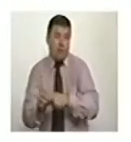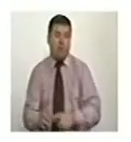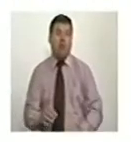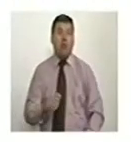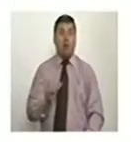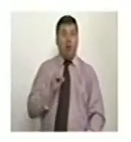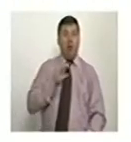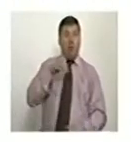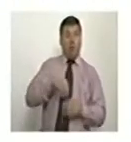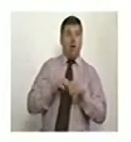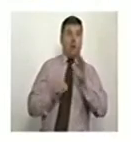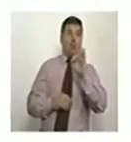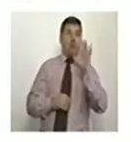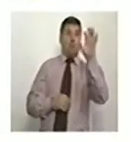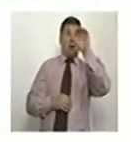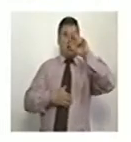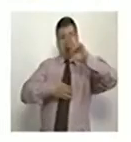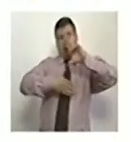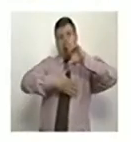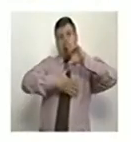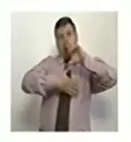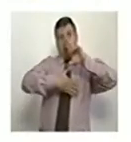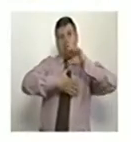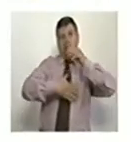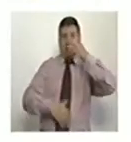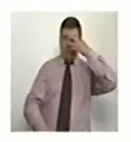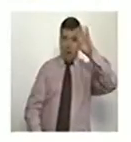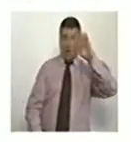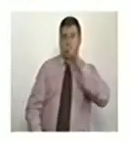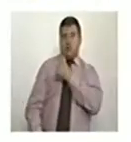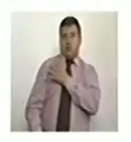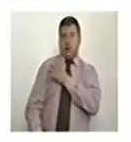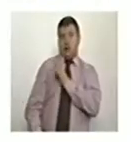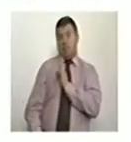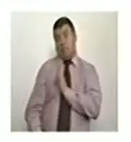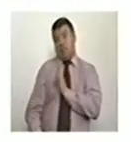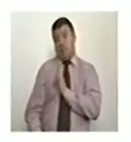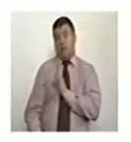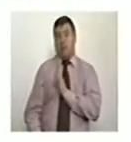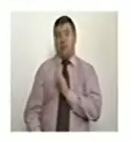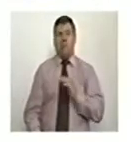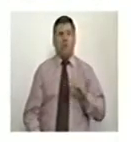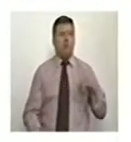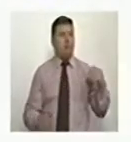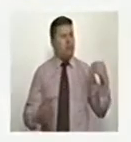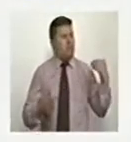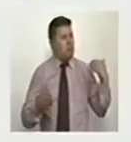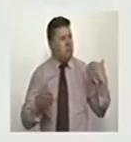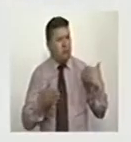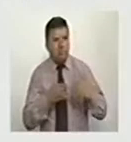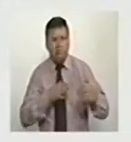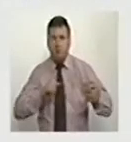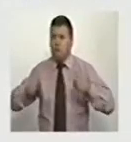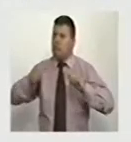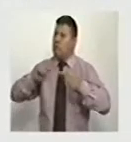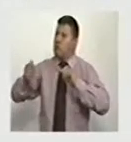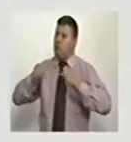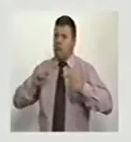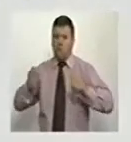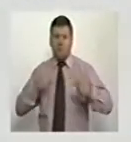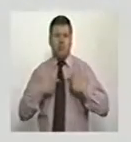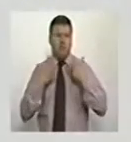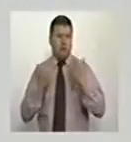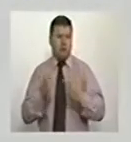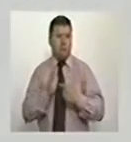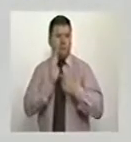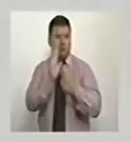países de América Latina, con México y con Chile. Durante todos esos debates que hemos